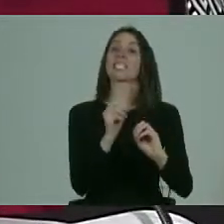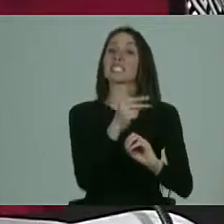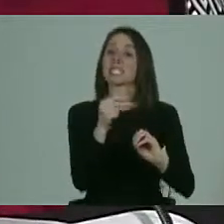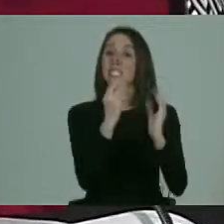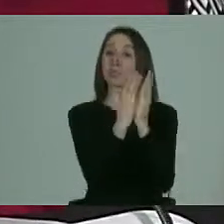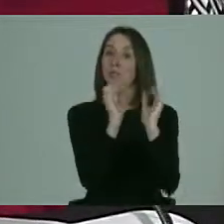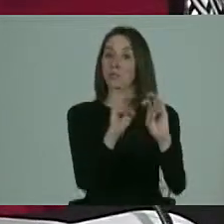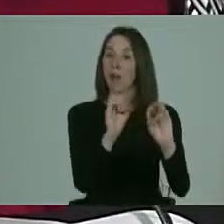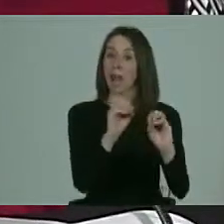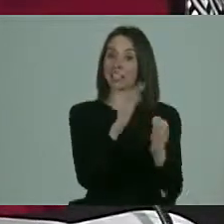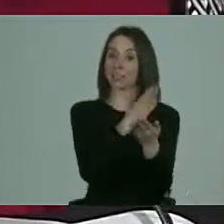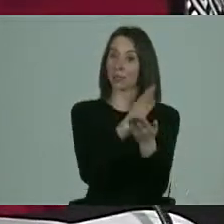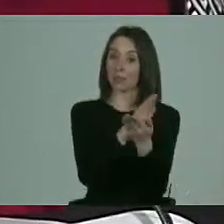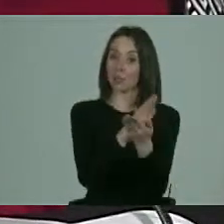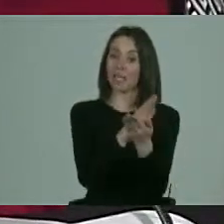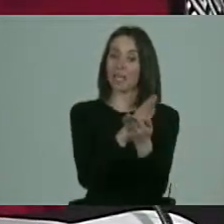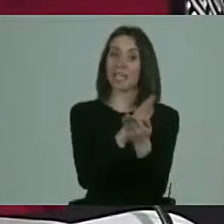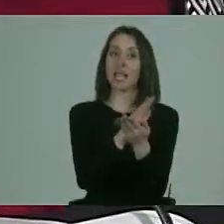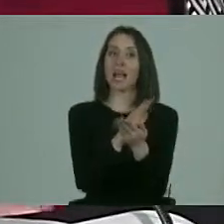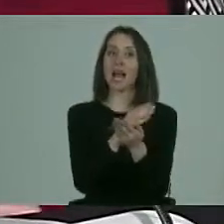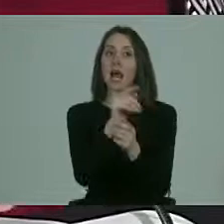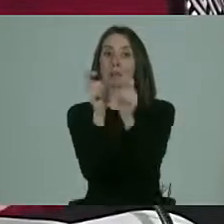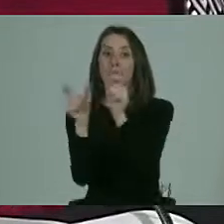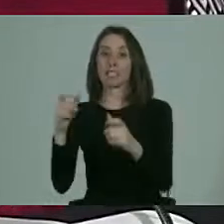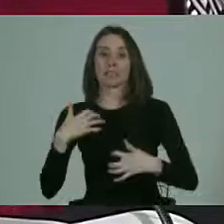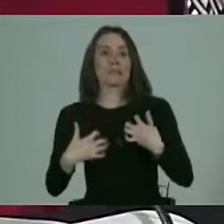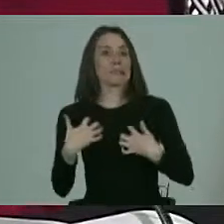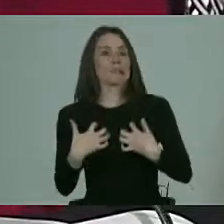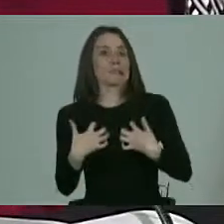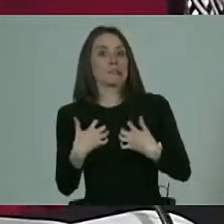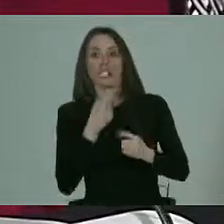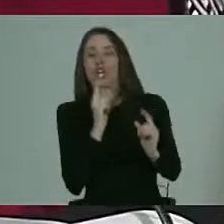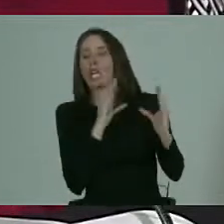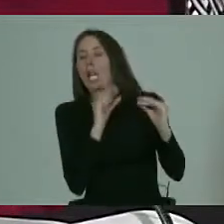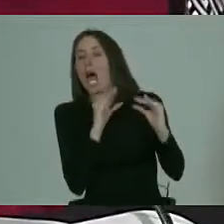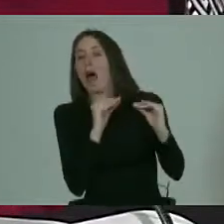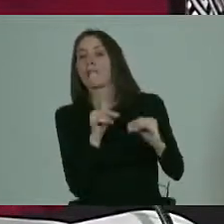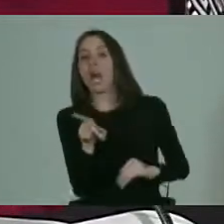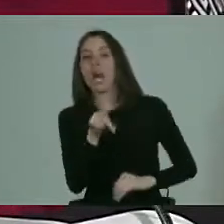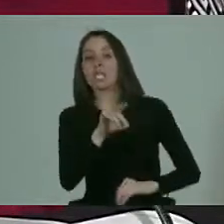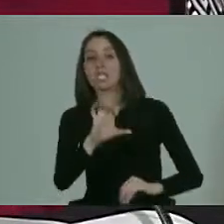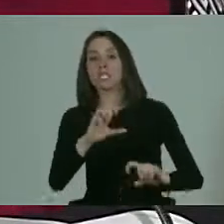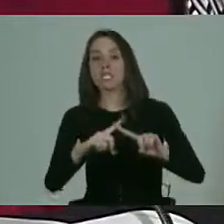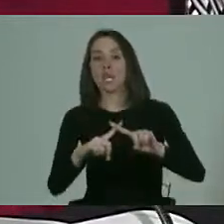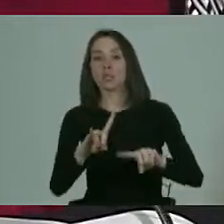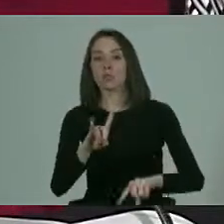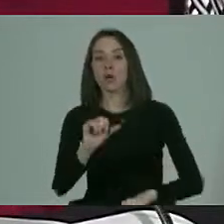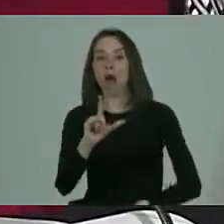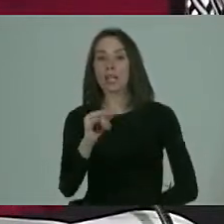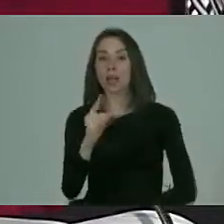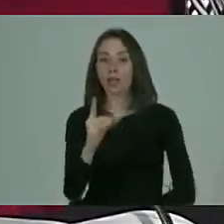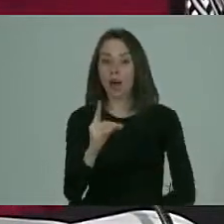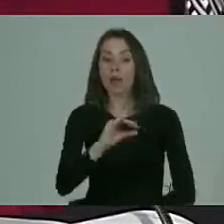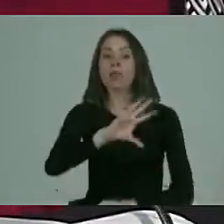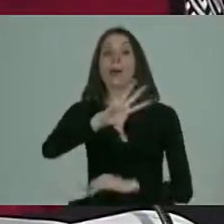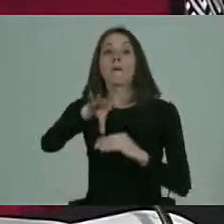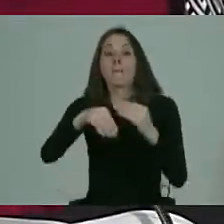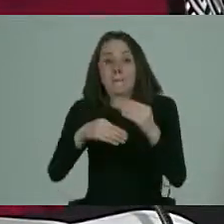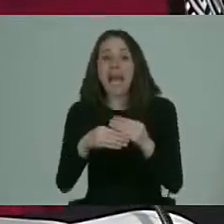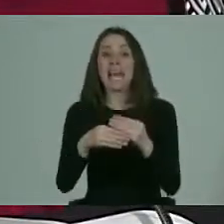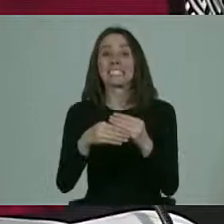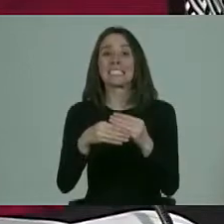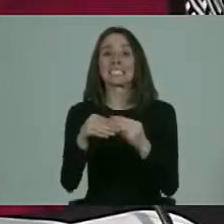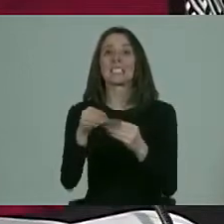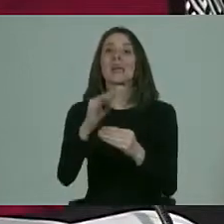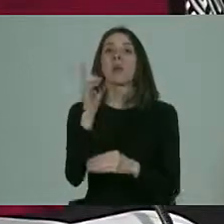colegios, generar tarroncha para la población normal hablar de sexualidad. Entonces, cuando a este tema uno le agrega la